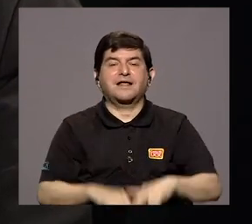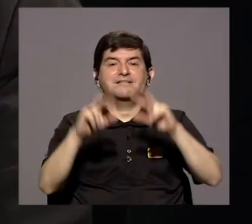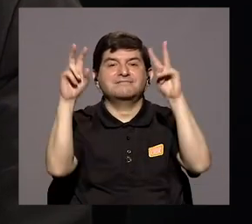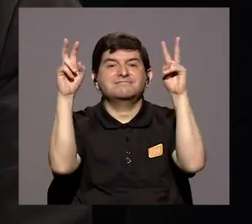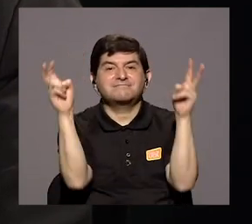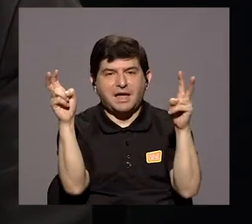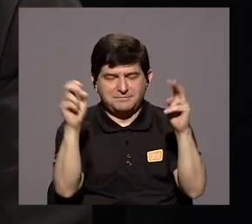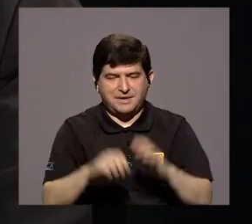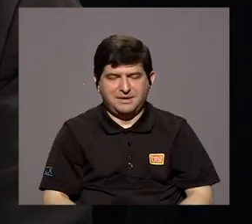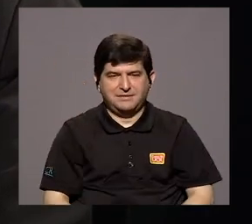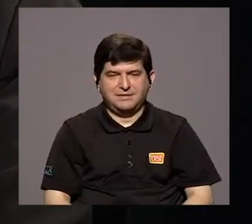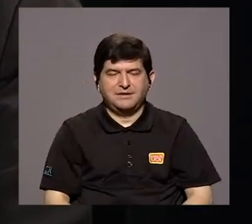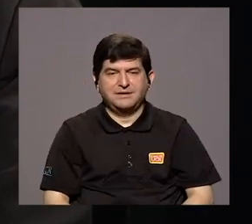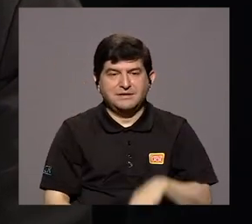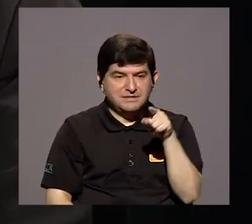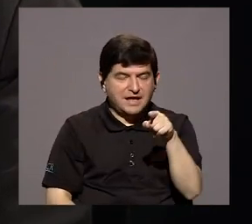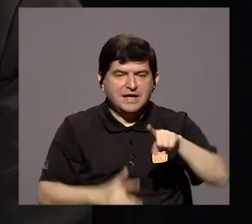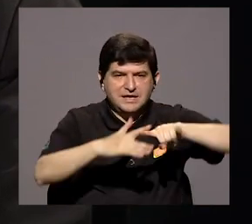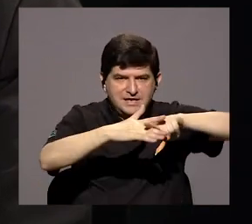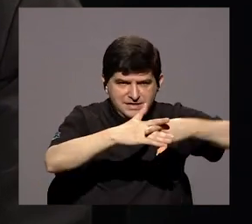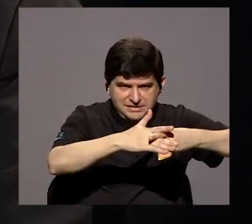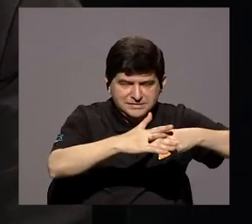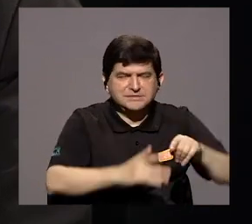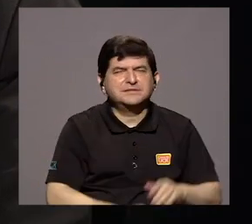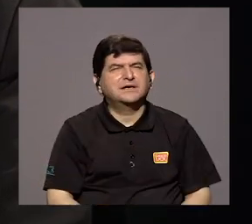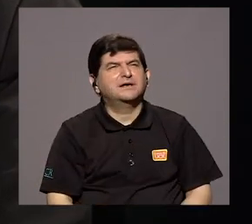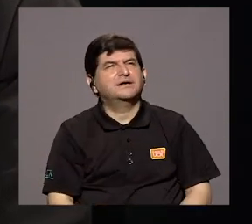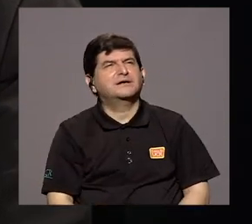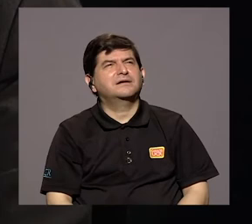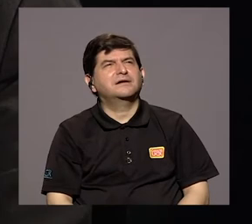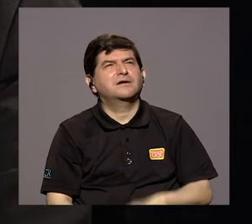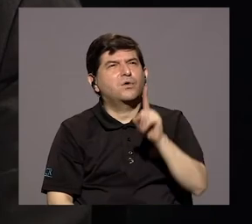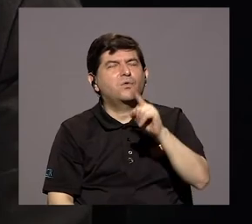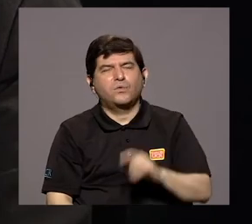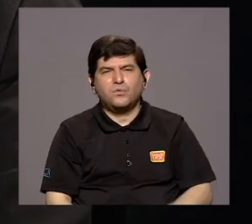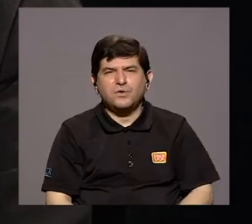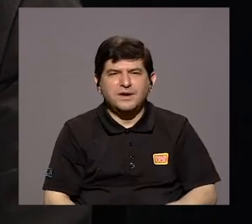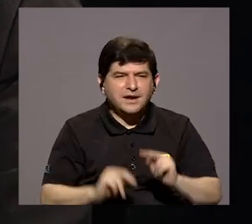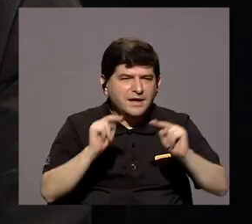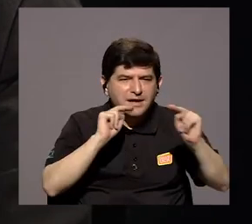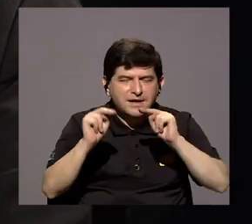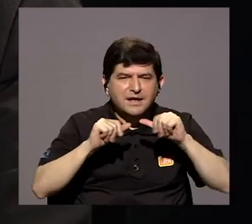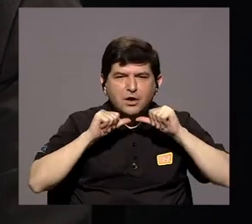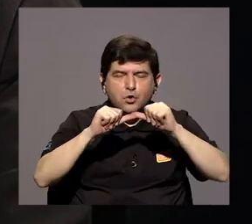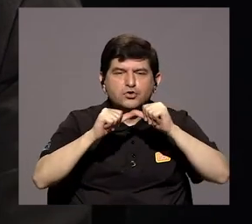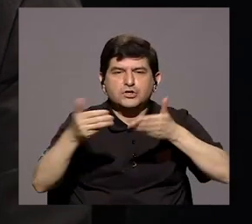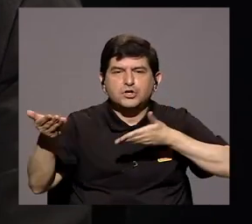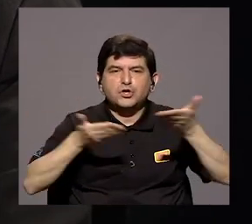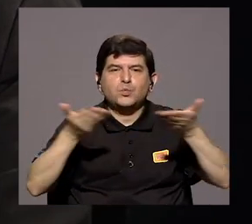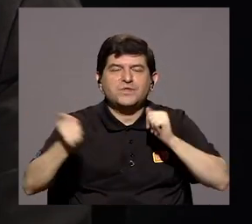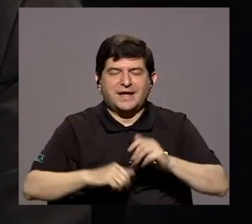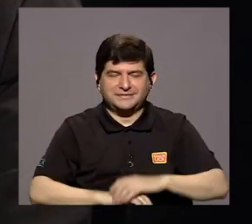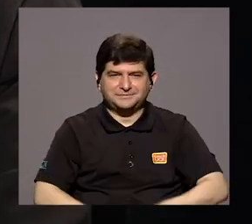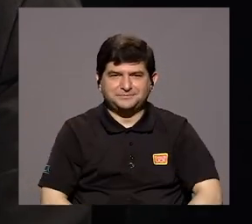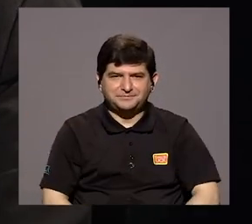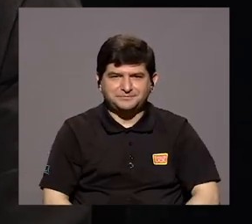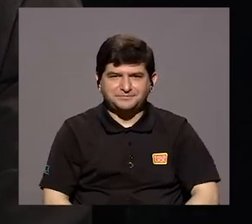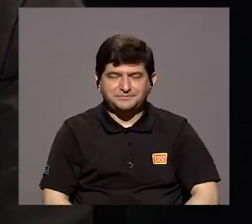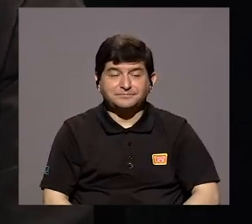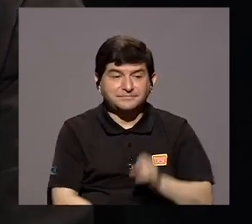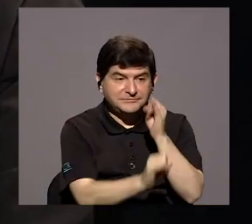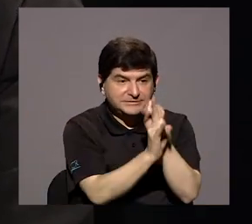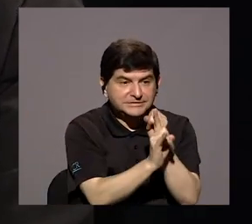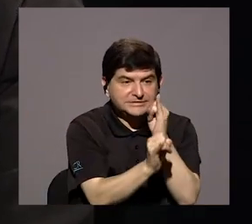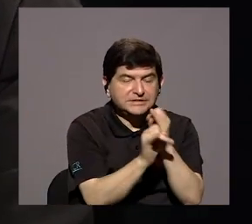para que pudiéramos partir de ahí que se llamaba como una mediación de la continuidad de los servicios, o como las instituciones